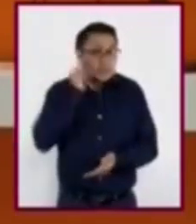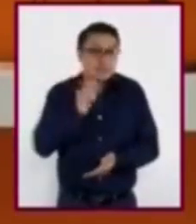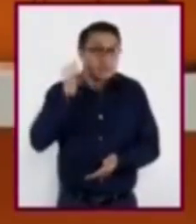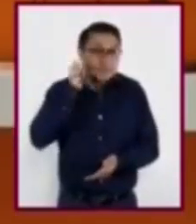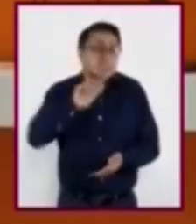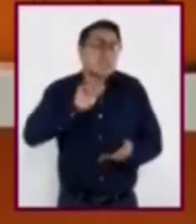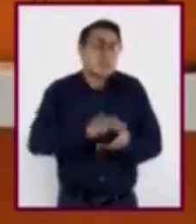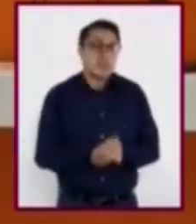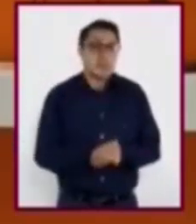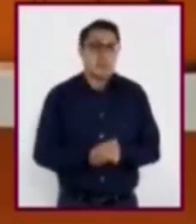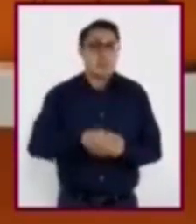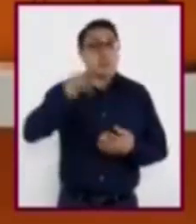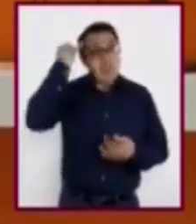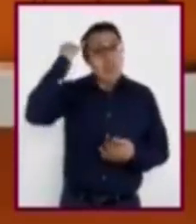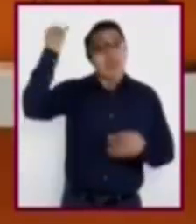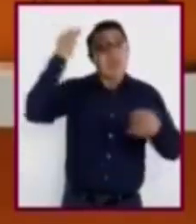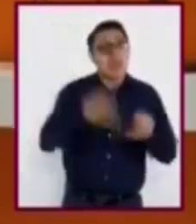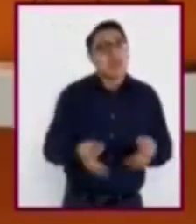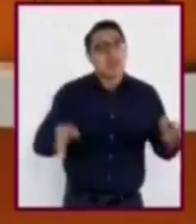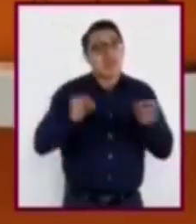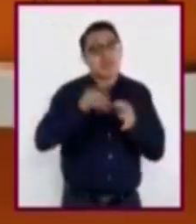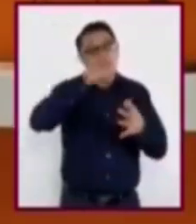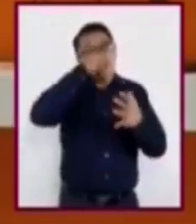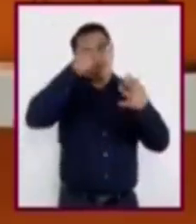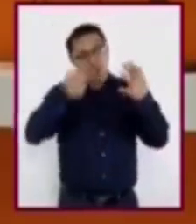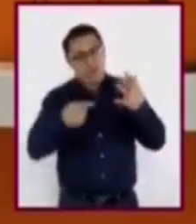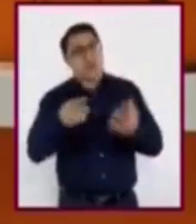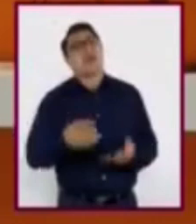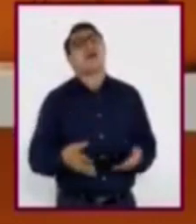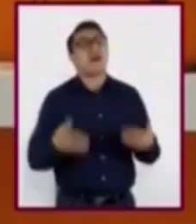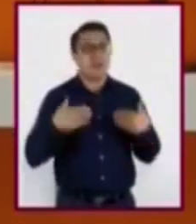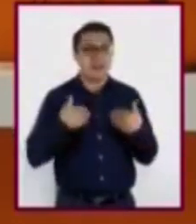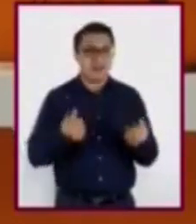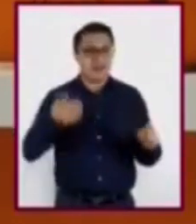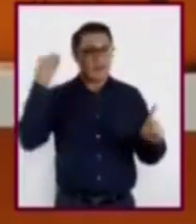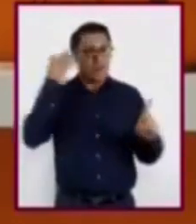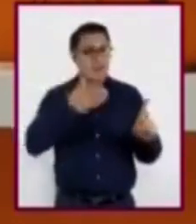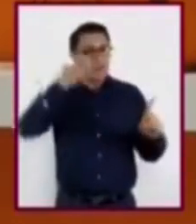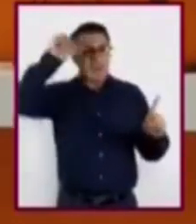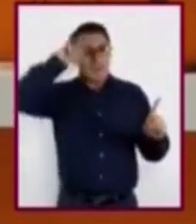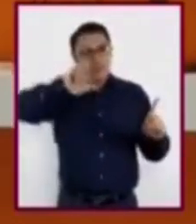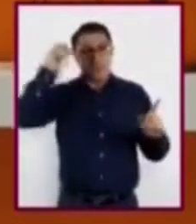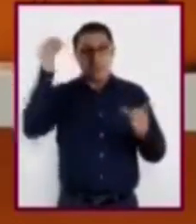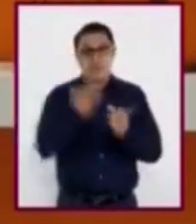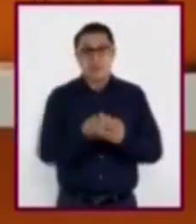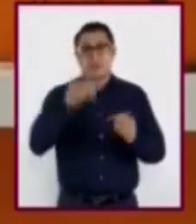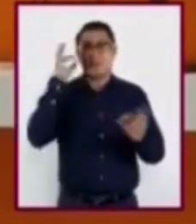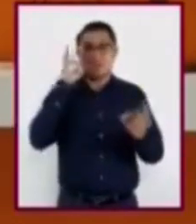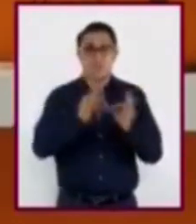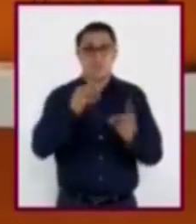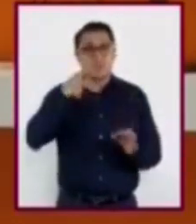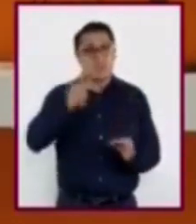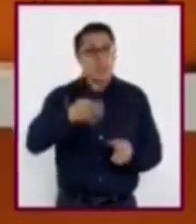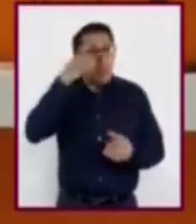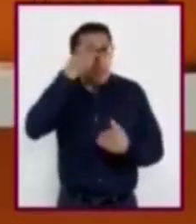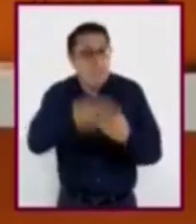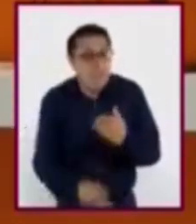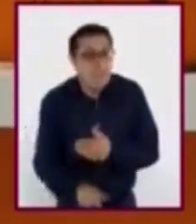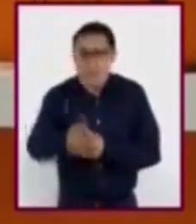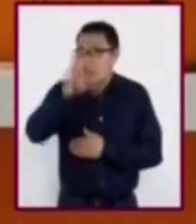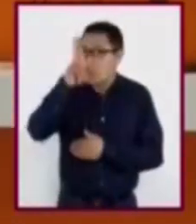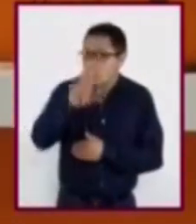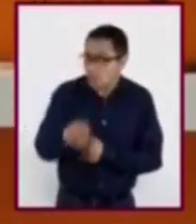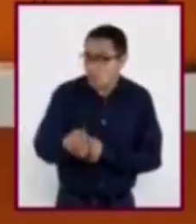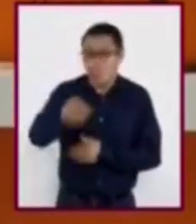clave nos permite concluir que cumplimos con el propósito, pero no significa que hayan terminado. La reflexión